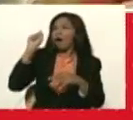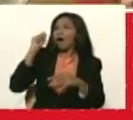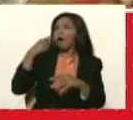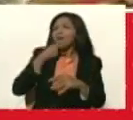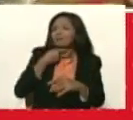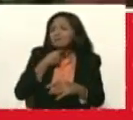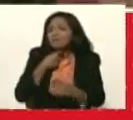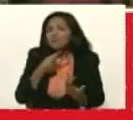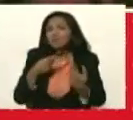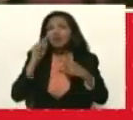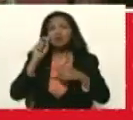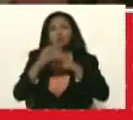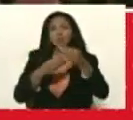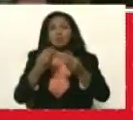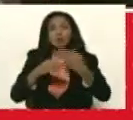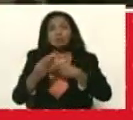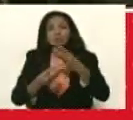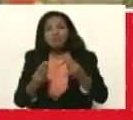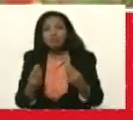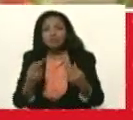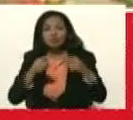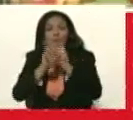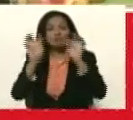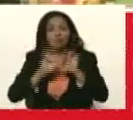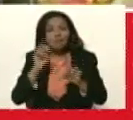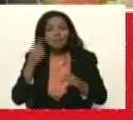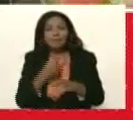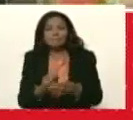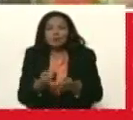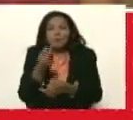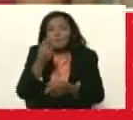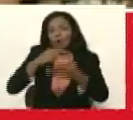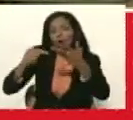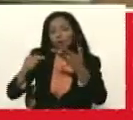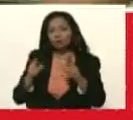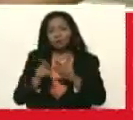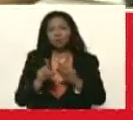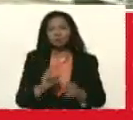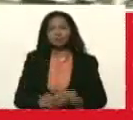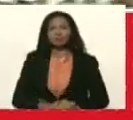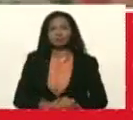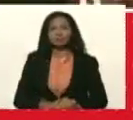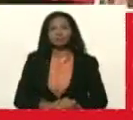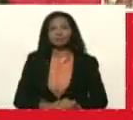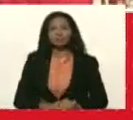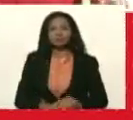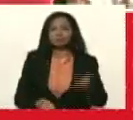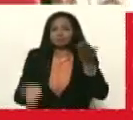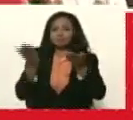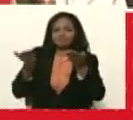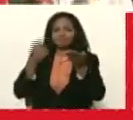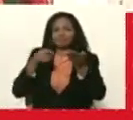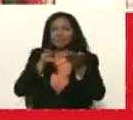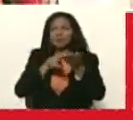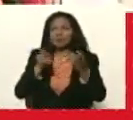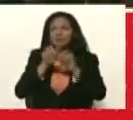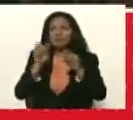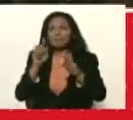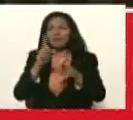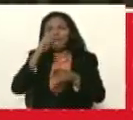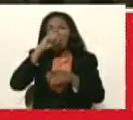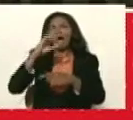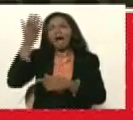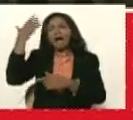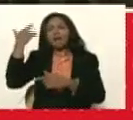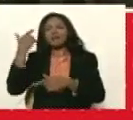fíjense como podemos hacer mucho con menos en comparación a hace unos años